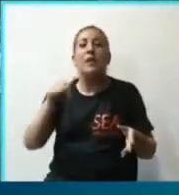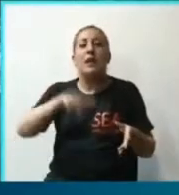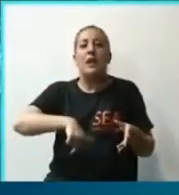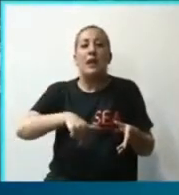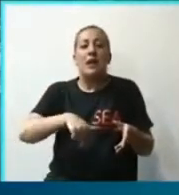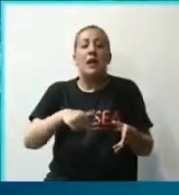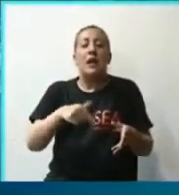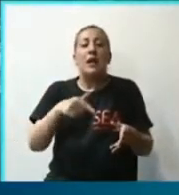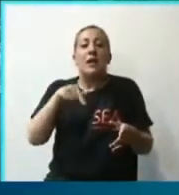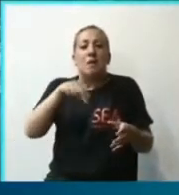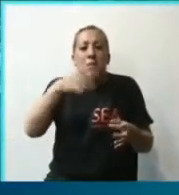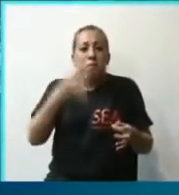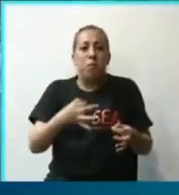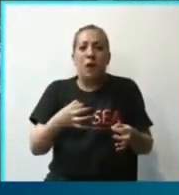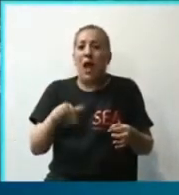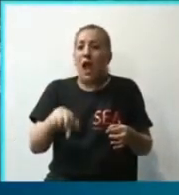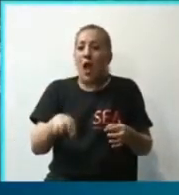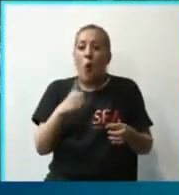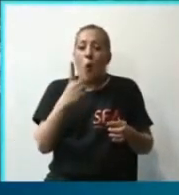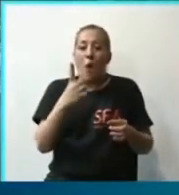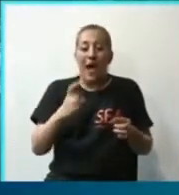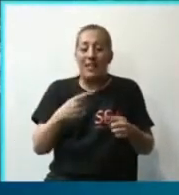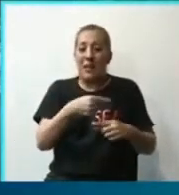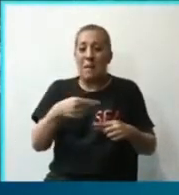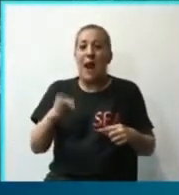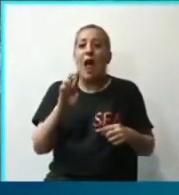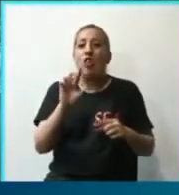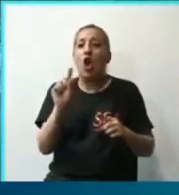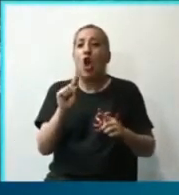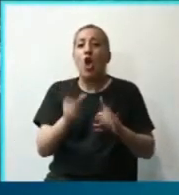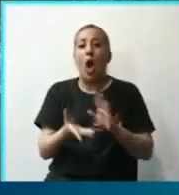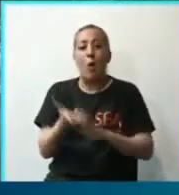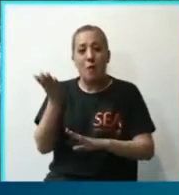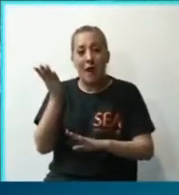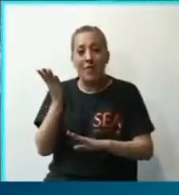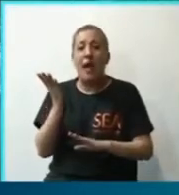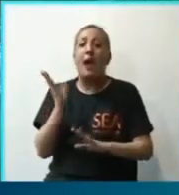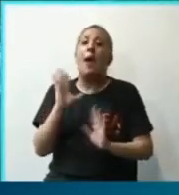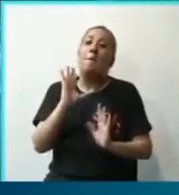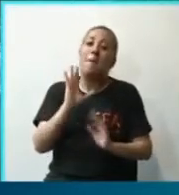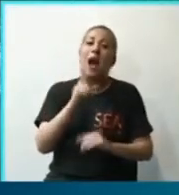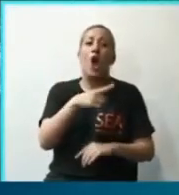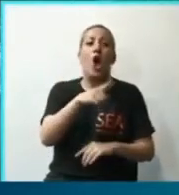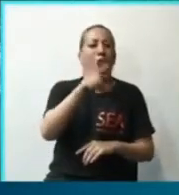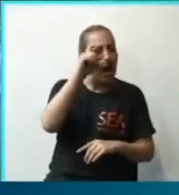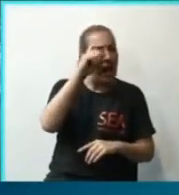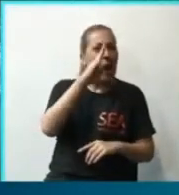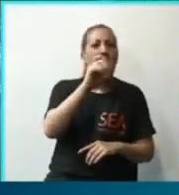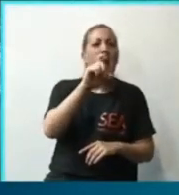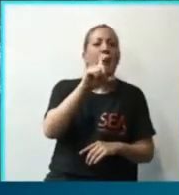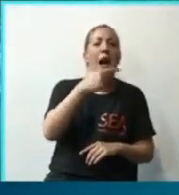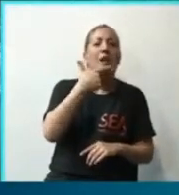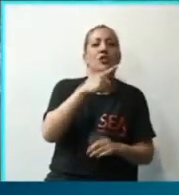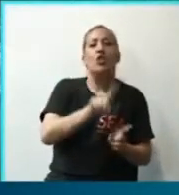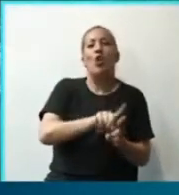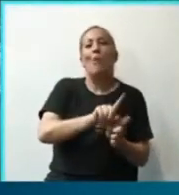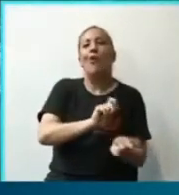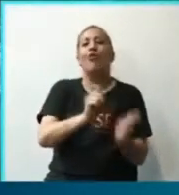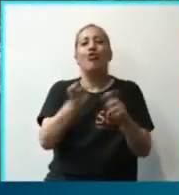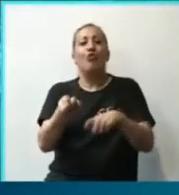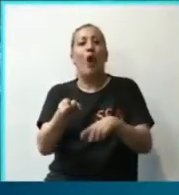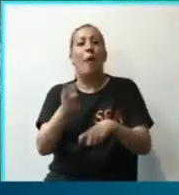semanas y media no aumentó el dólar, pero han decidido reemplazar las bombas de la LEVAC por las bombas de la LELIC, y han